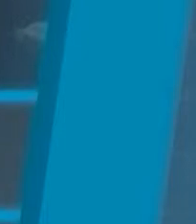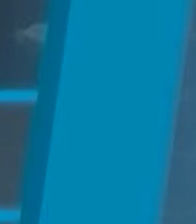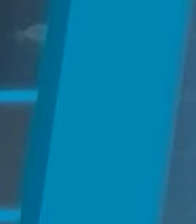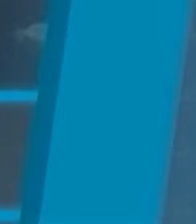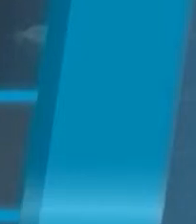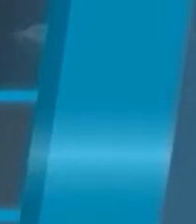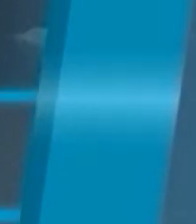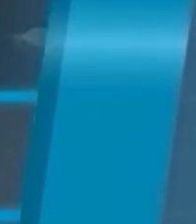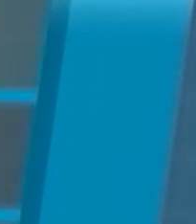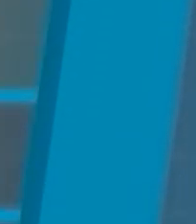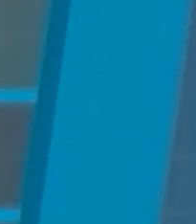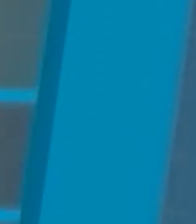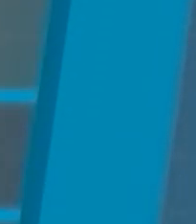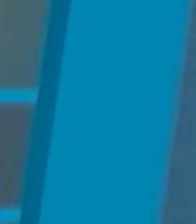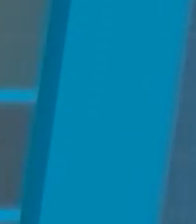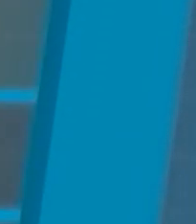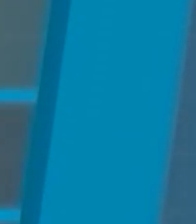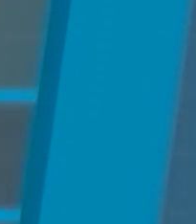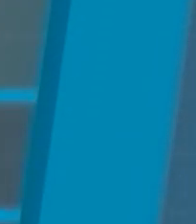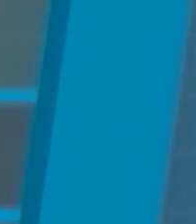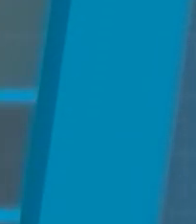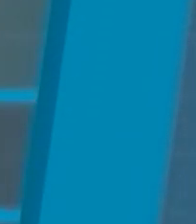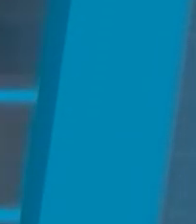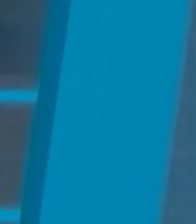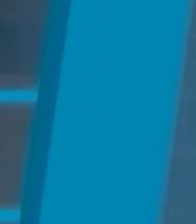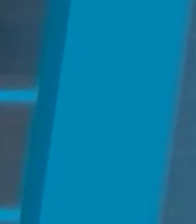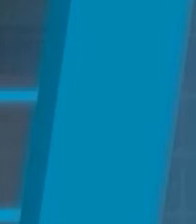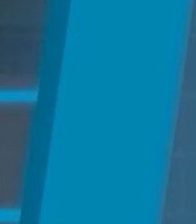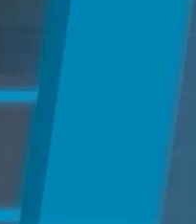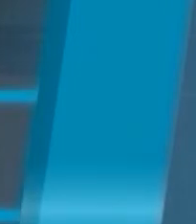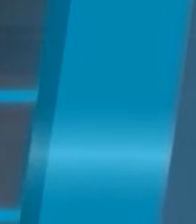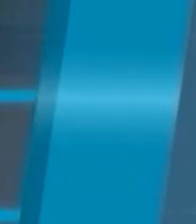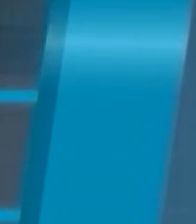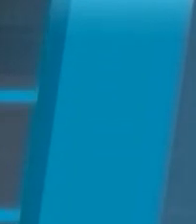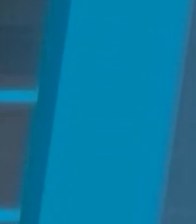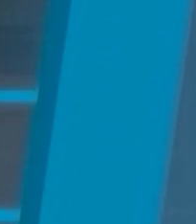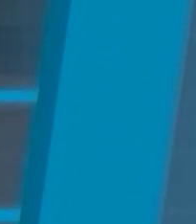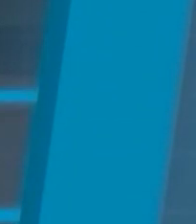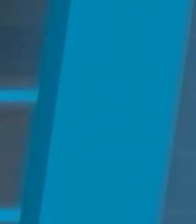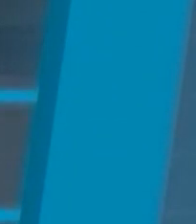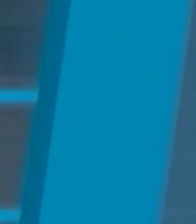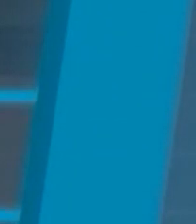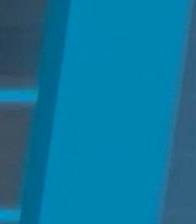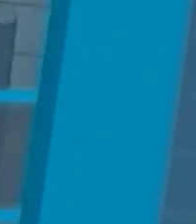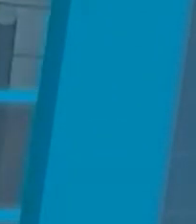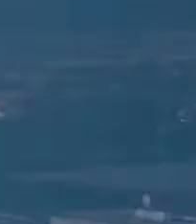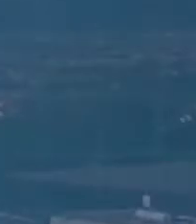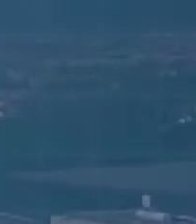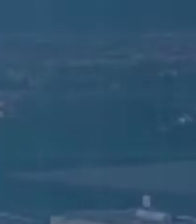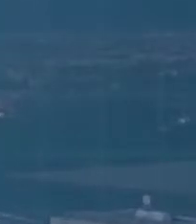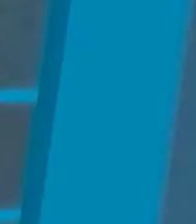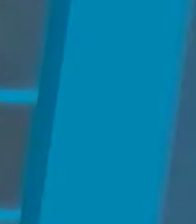Contará la entidad con 2 mil millones de pesos para el pago hasta diciembre, de los maestros, informa Ramírez Bedoya.